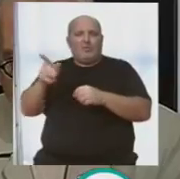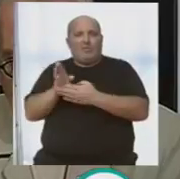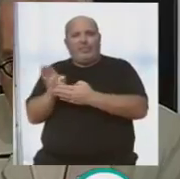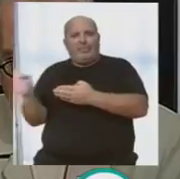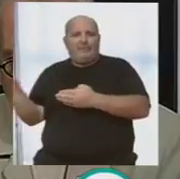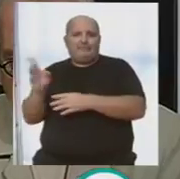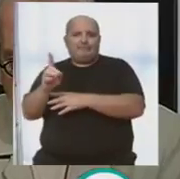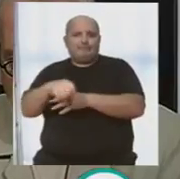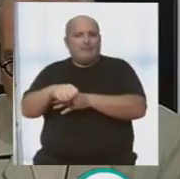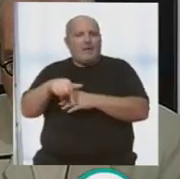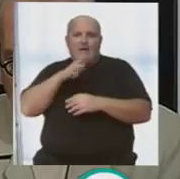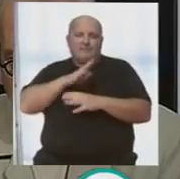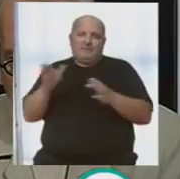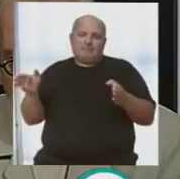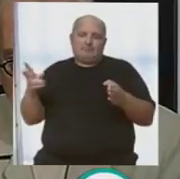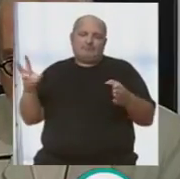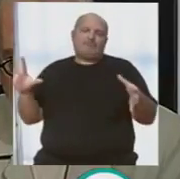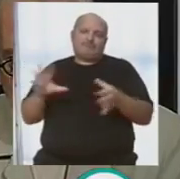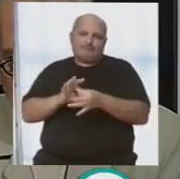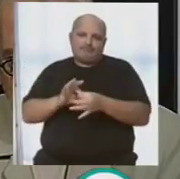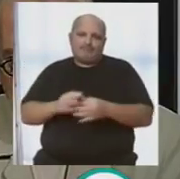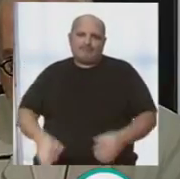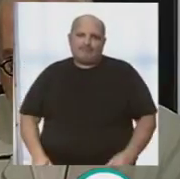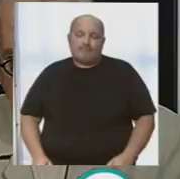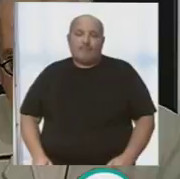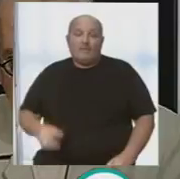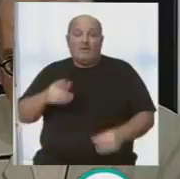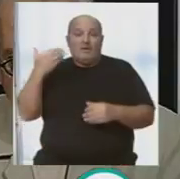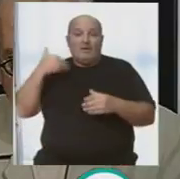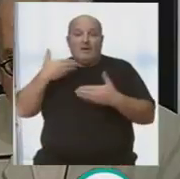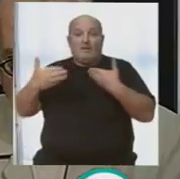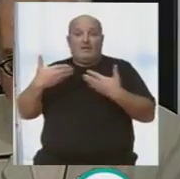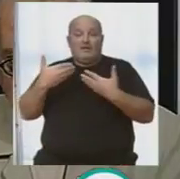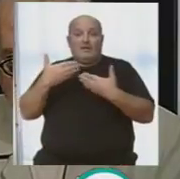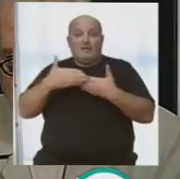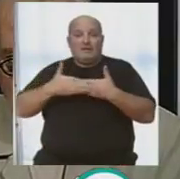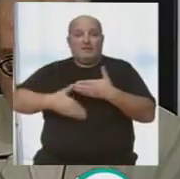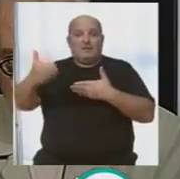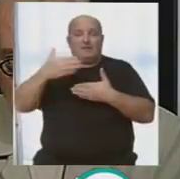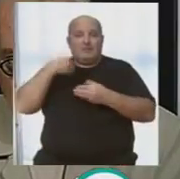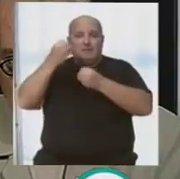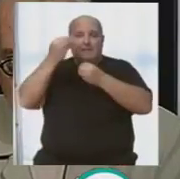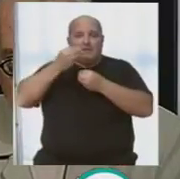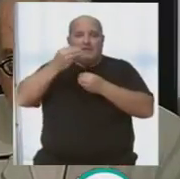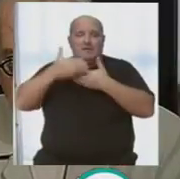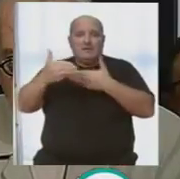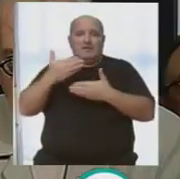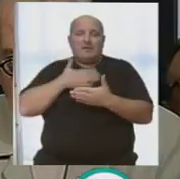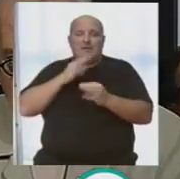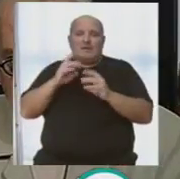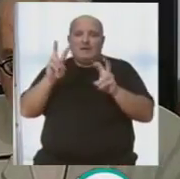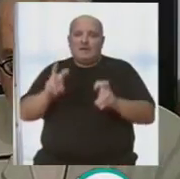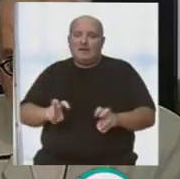llevabas el paso cambiado. O no. O no. Porque cuando nos sentemos y hablemos de lo que yo pienso de que tiene su carrusel,